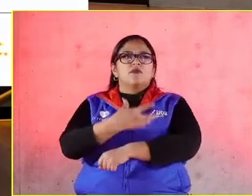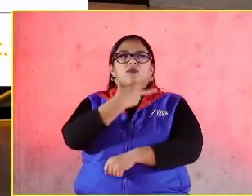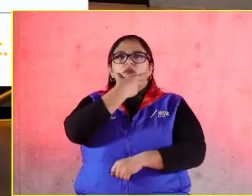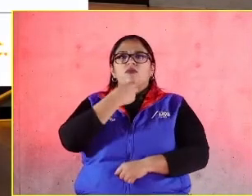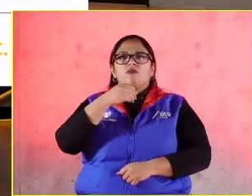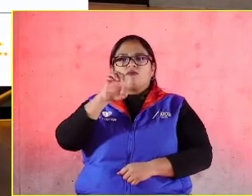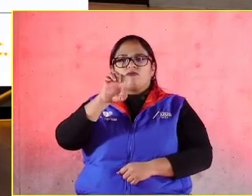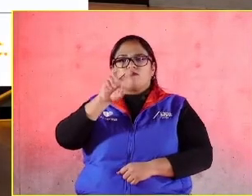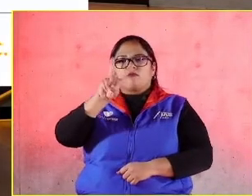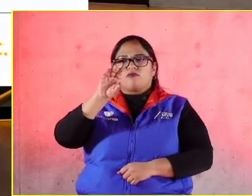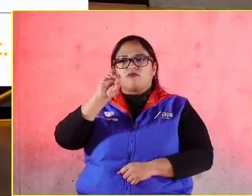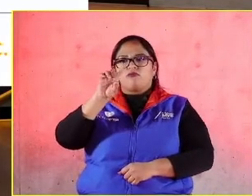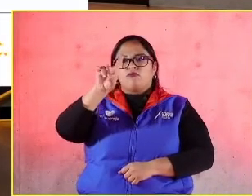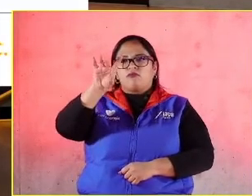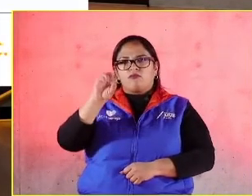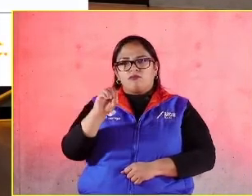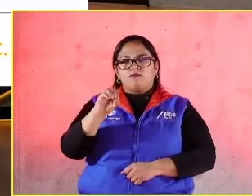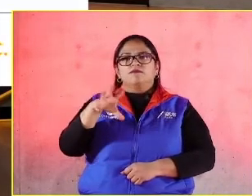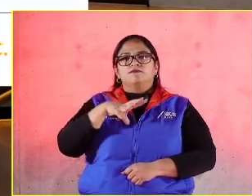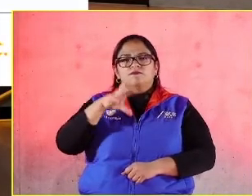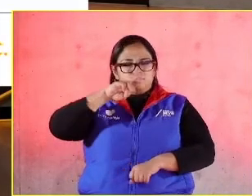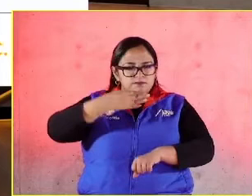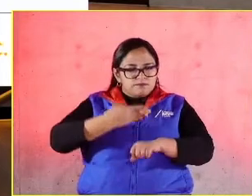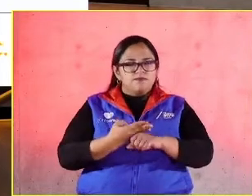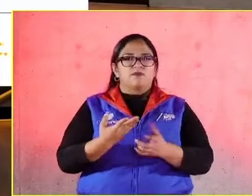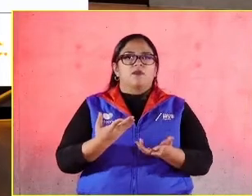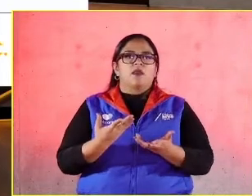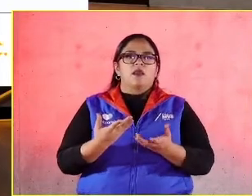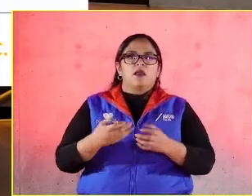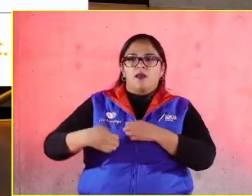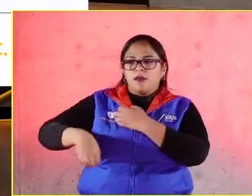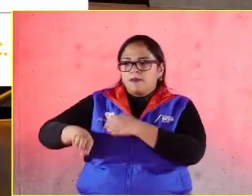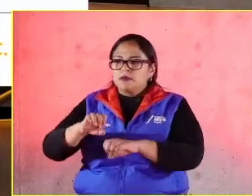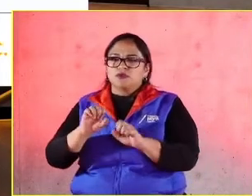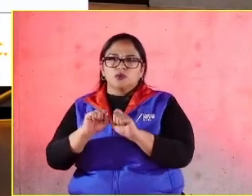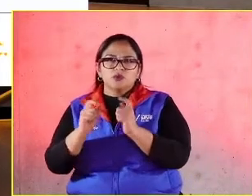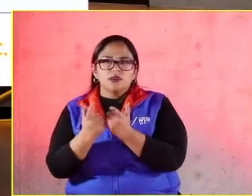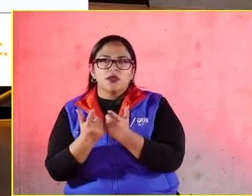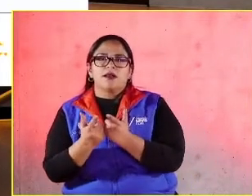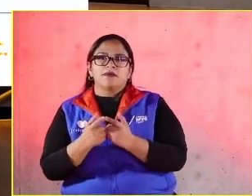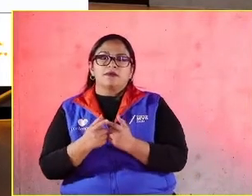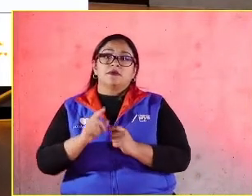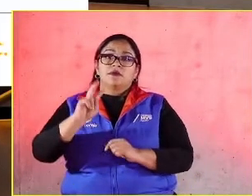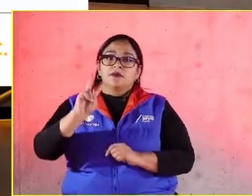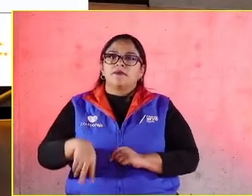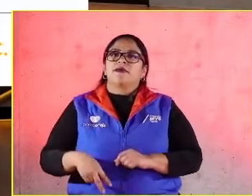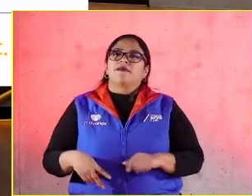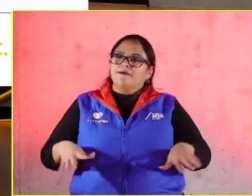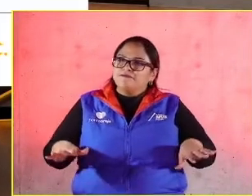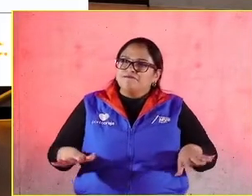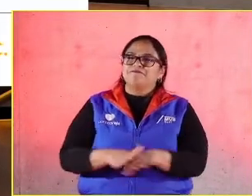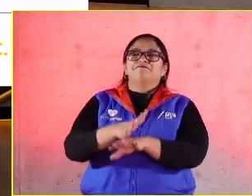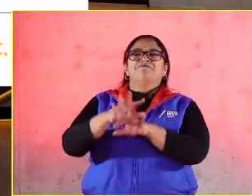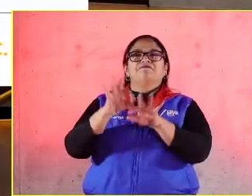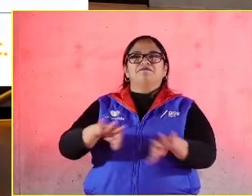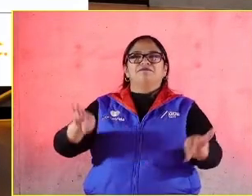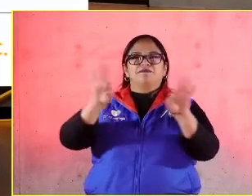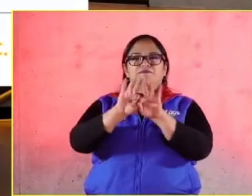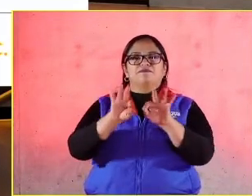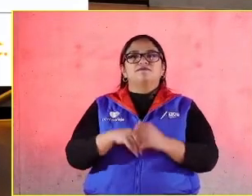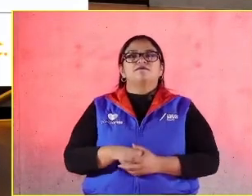como director y responsable del área de responsabilidad social empresarial en el CEMEFI es otro de estos grandes cambios. Entonces,